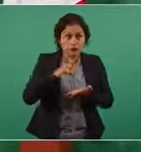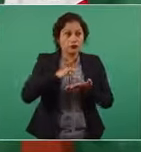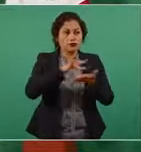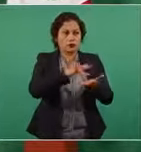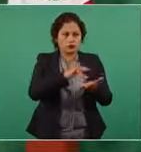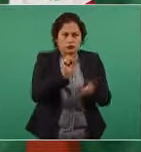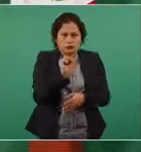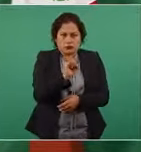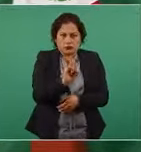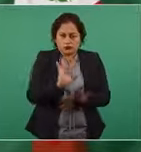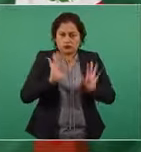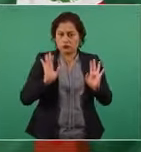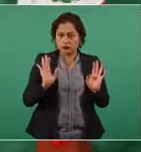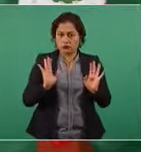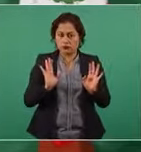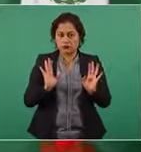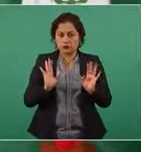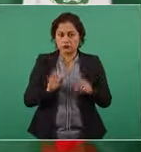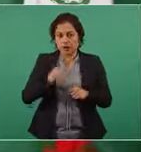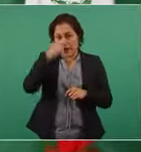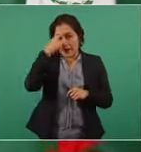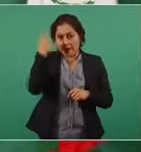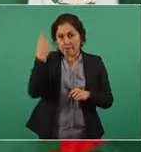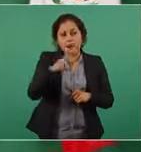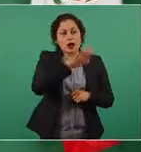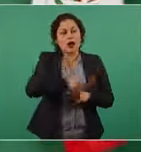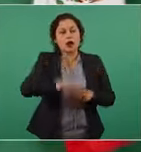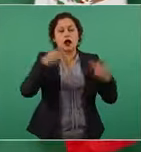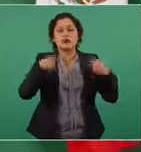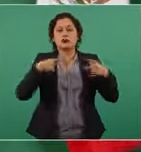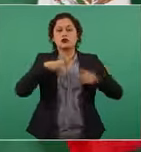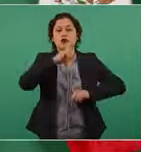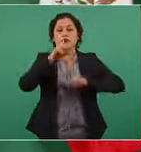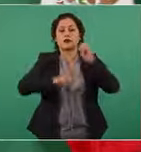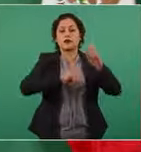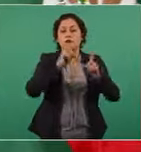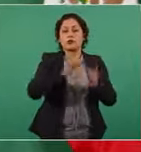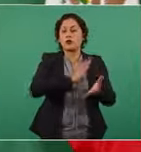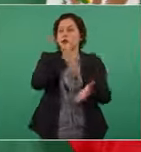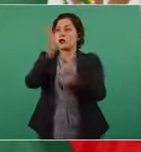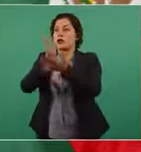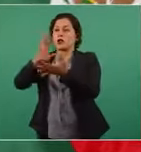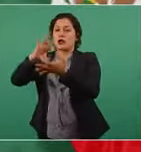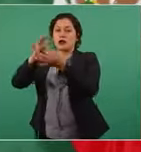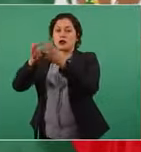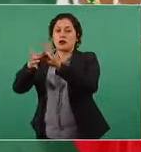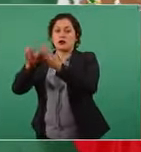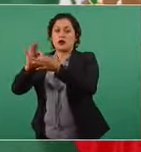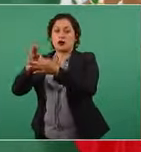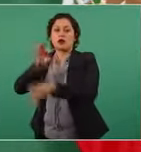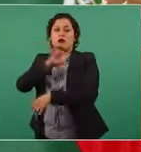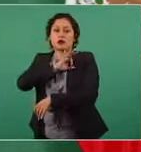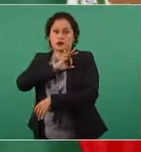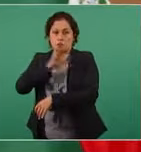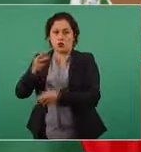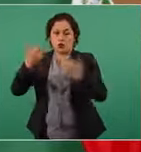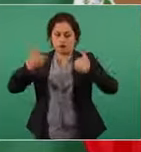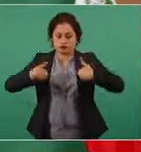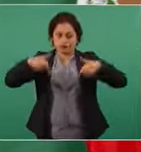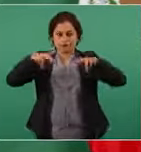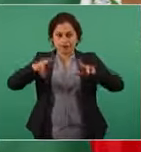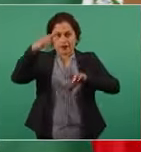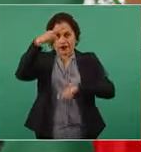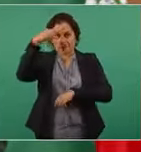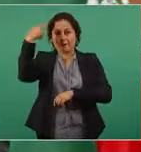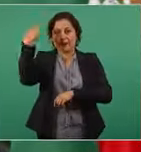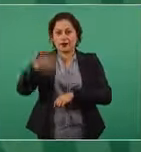los deportistas a tiempo y nos representen. Y que estoy seguro